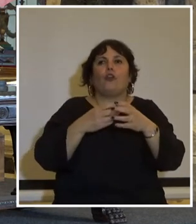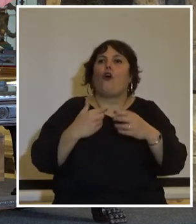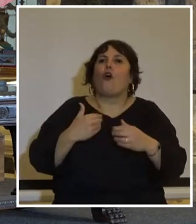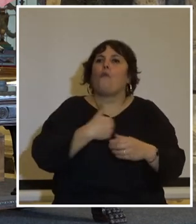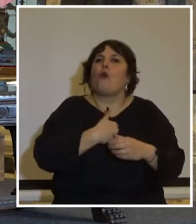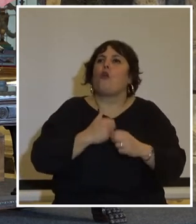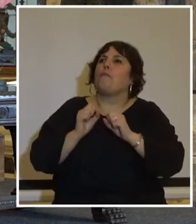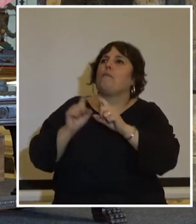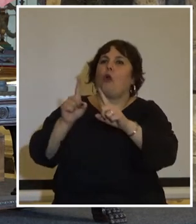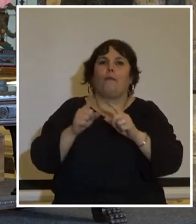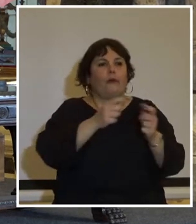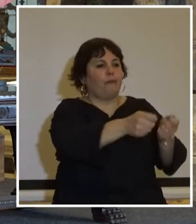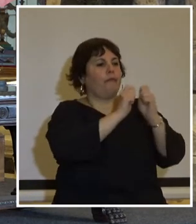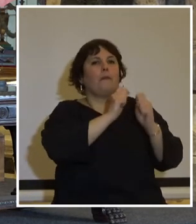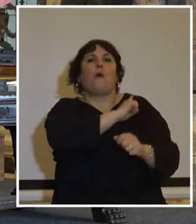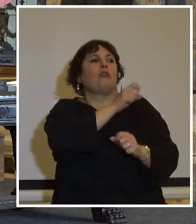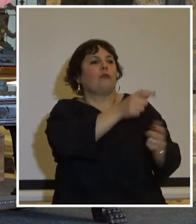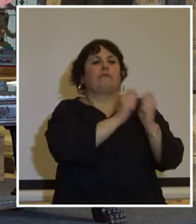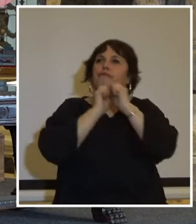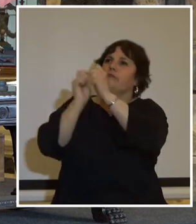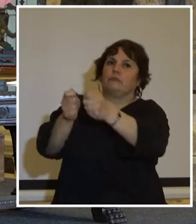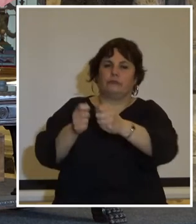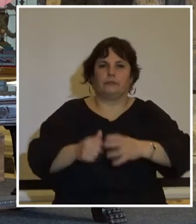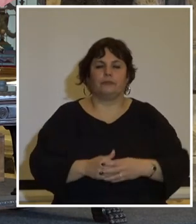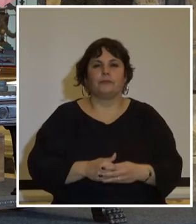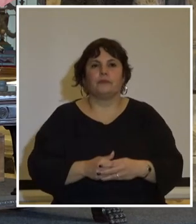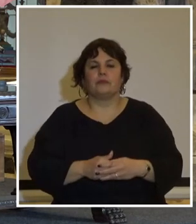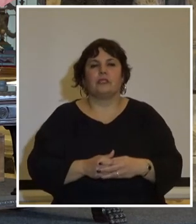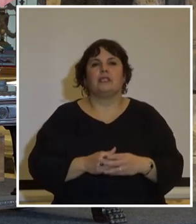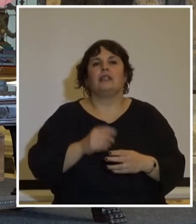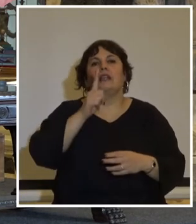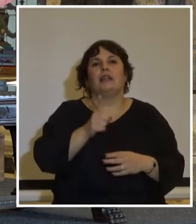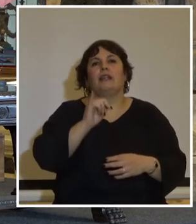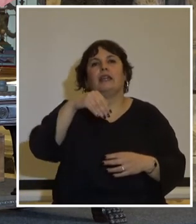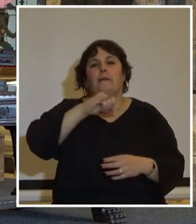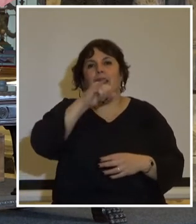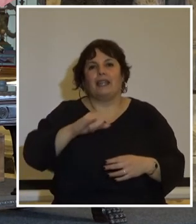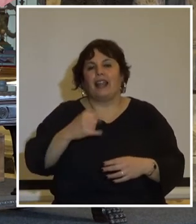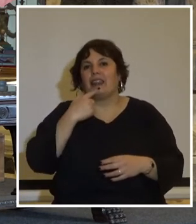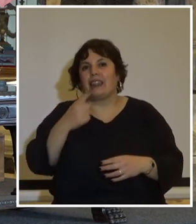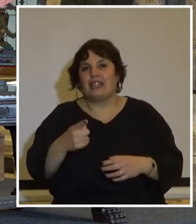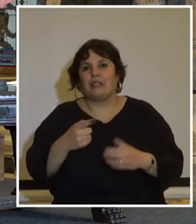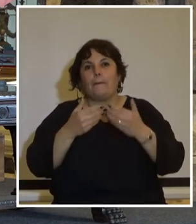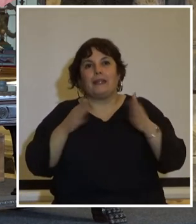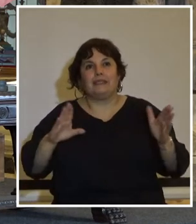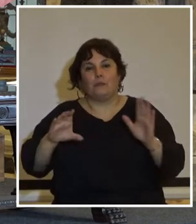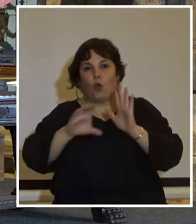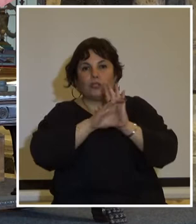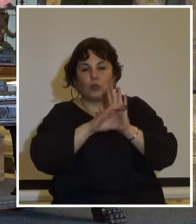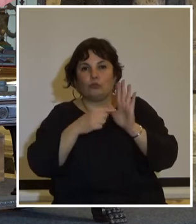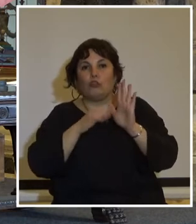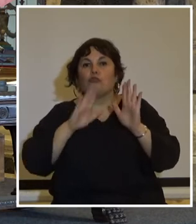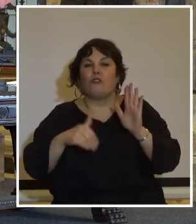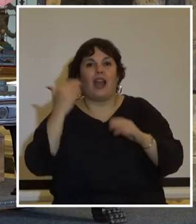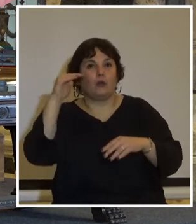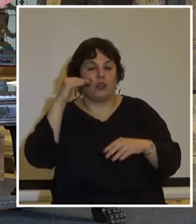propias de otro poder del estado justino jiménez de derecha decía como principios generales de la constitución y respecto a las